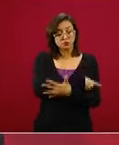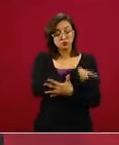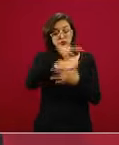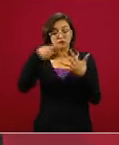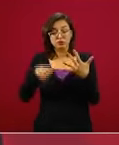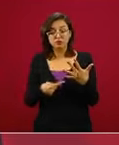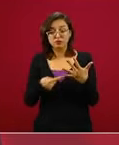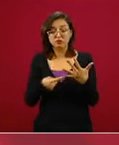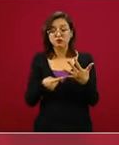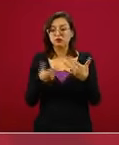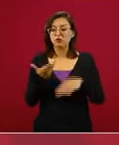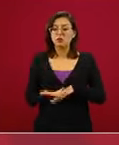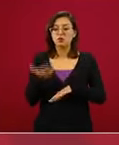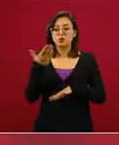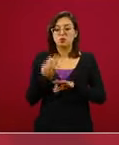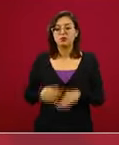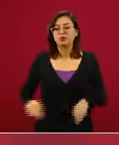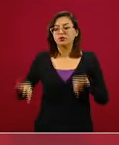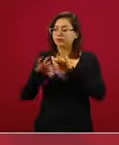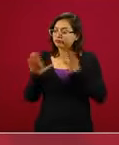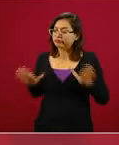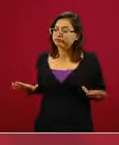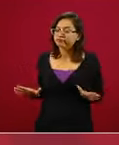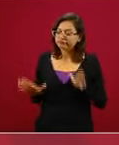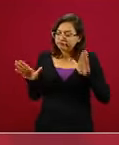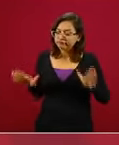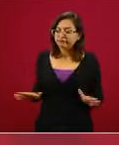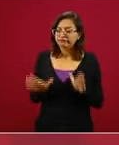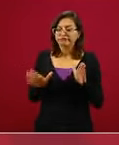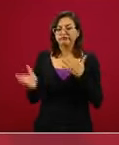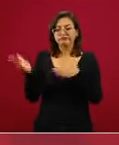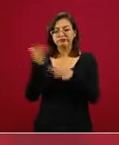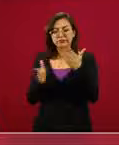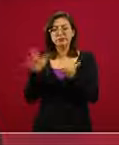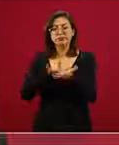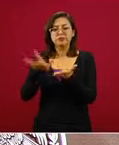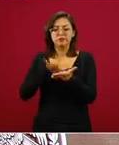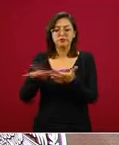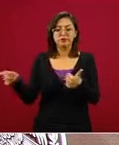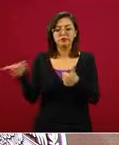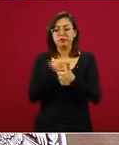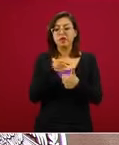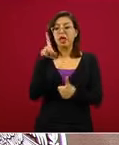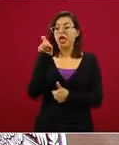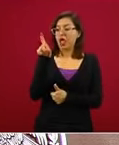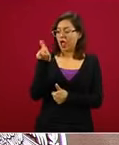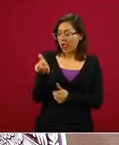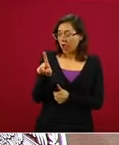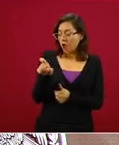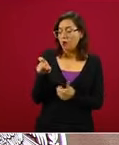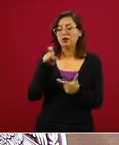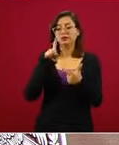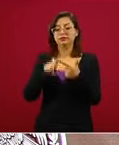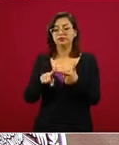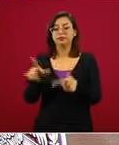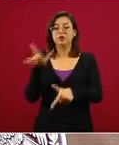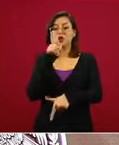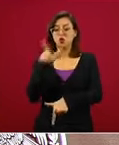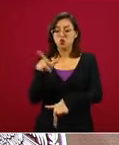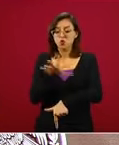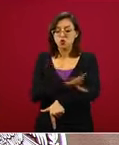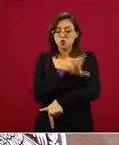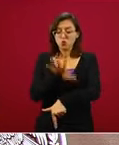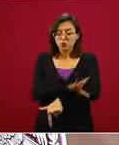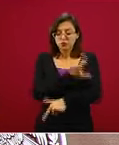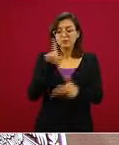muy importantes para poder salir adelante que es el apoyo en agua potable apoyo apoyo en energía eléctrica